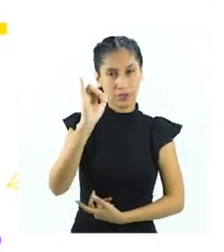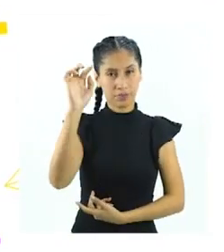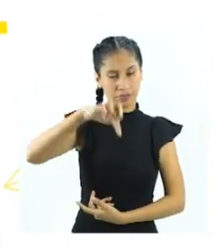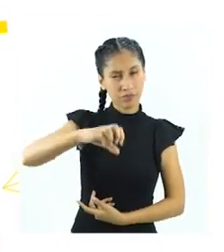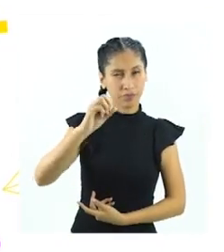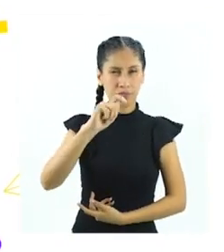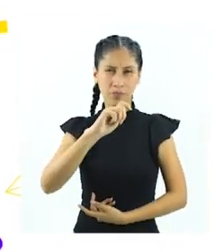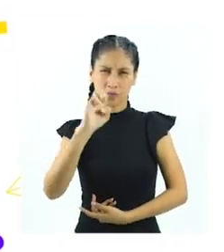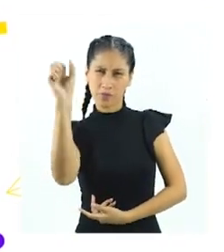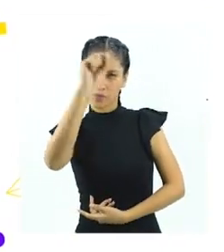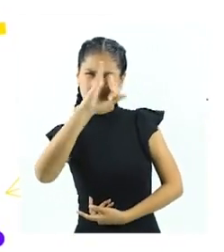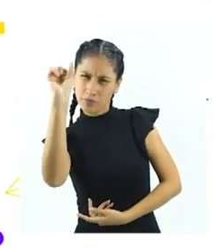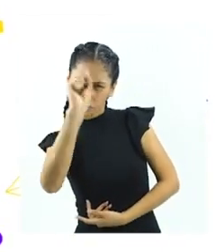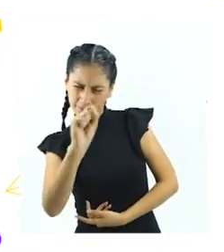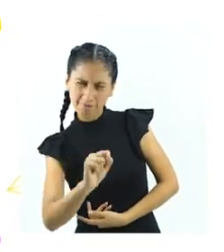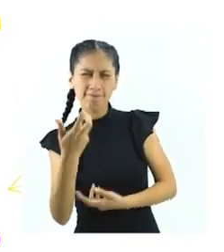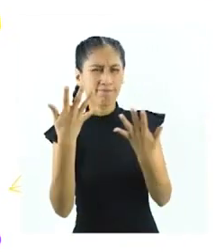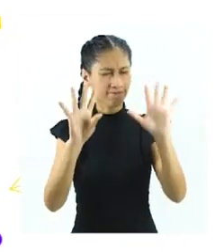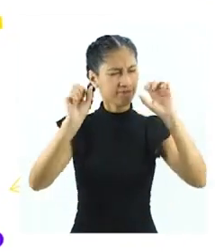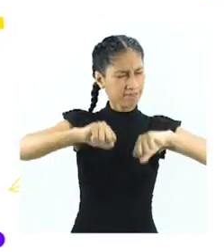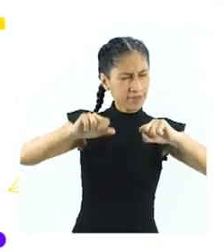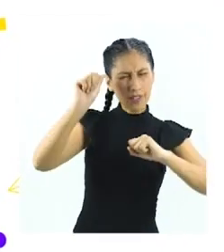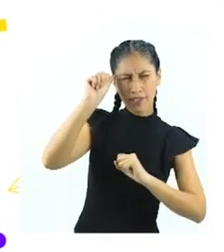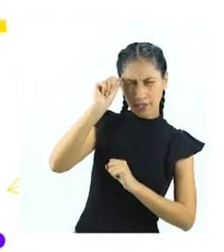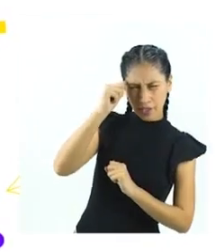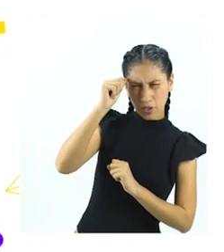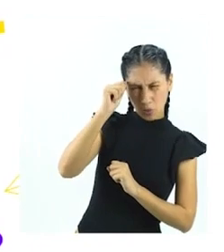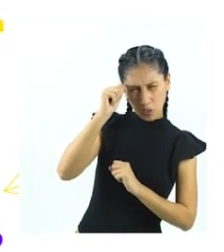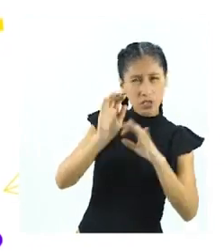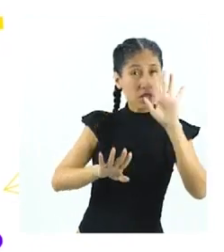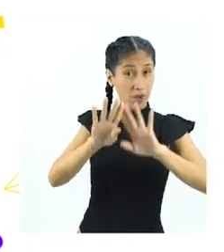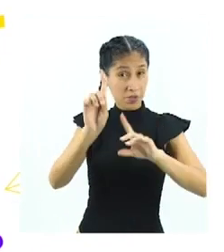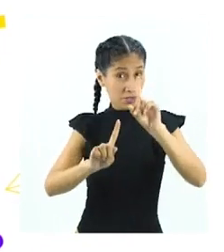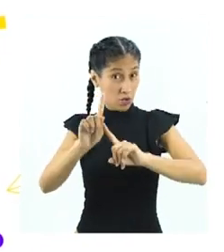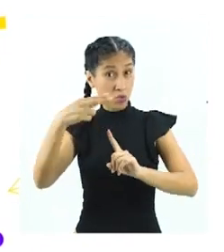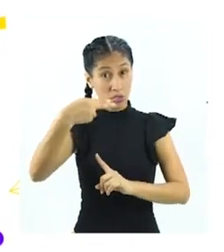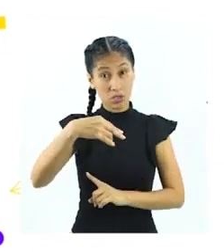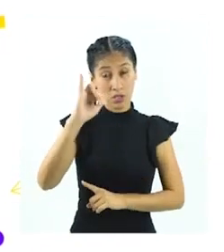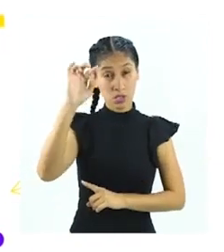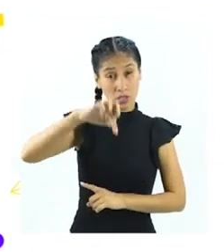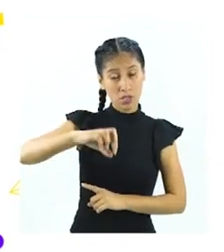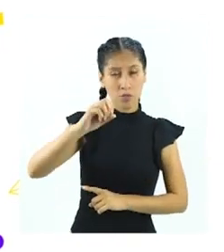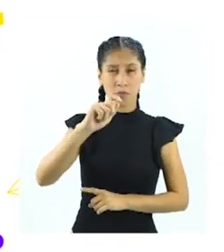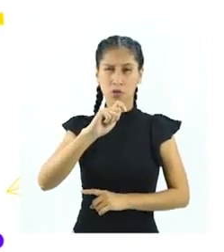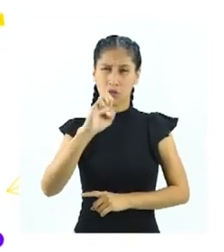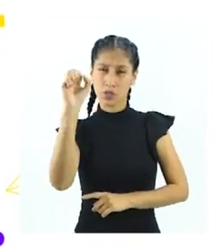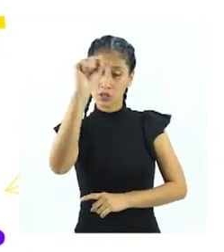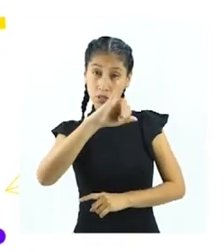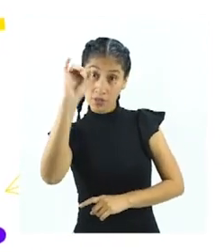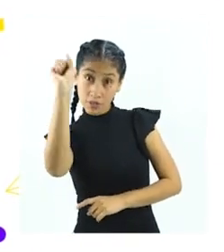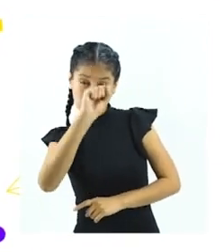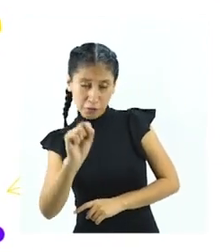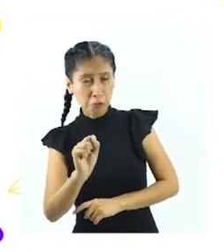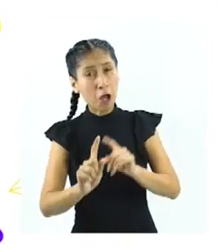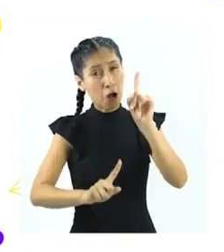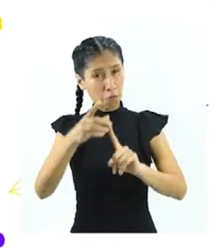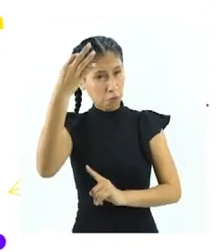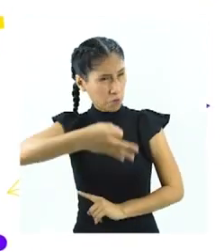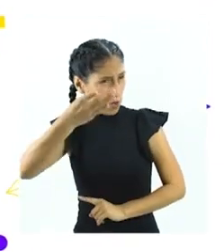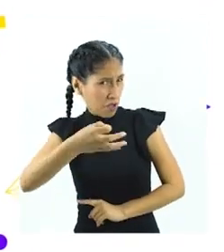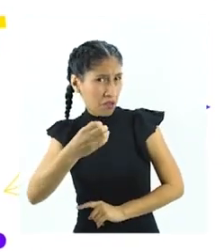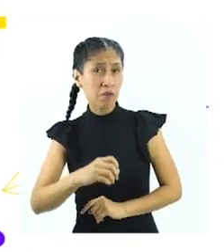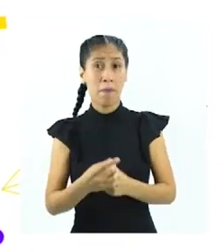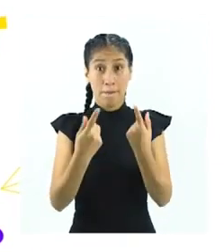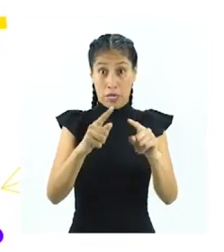aceptable, pero recuerden que una hipótesis puede ser cierta o no, pero como dijiste, debe sustentarse